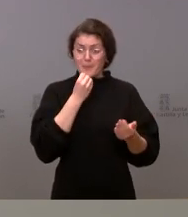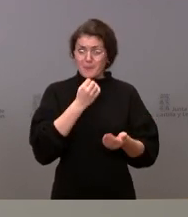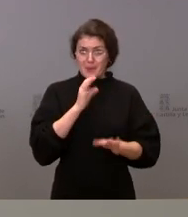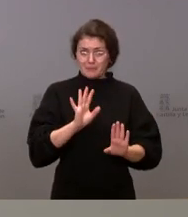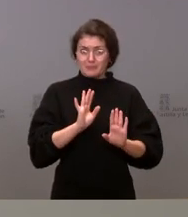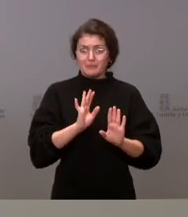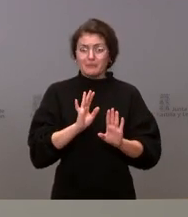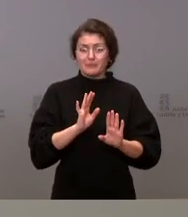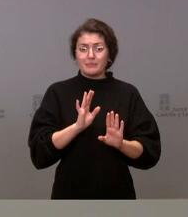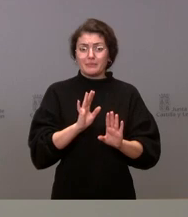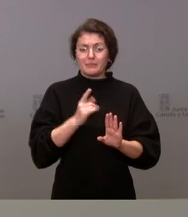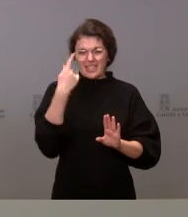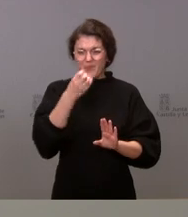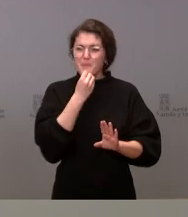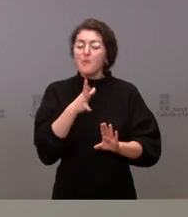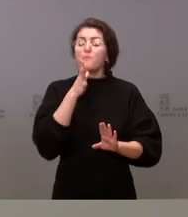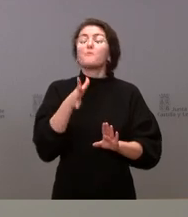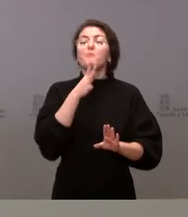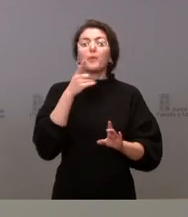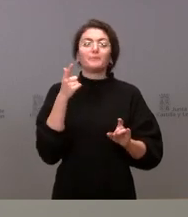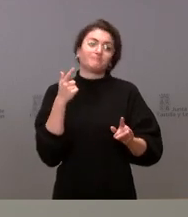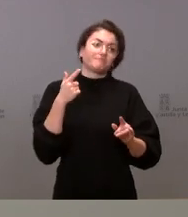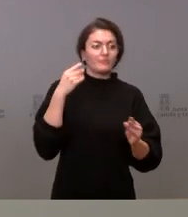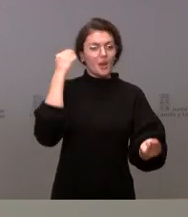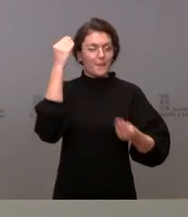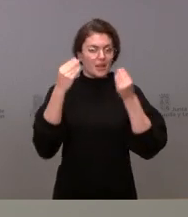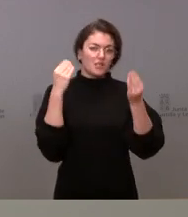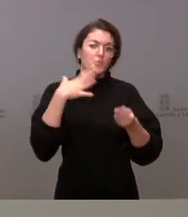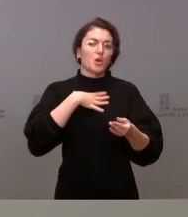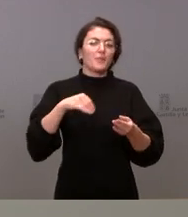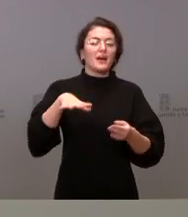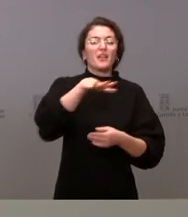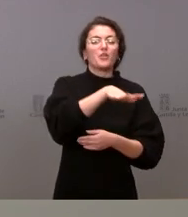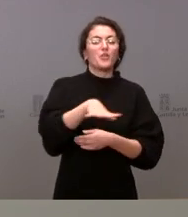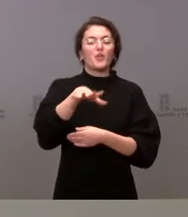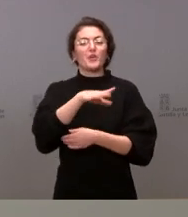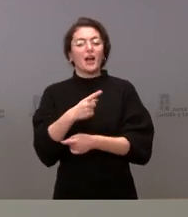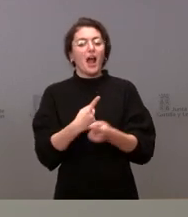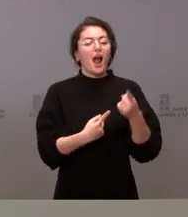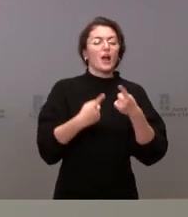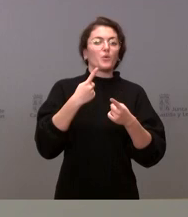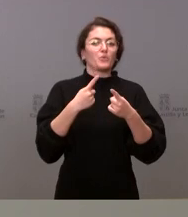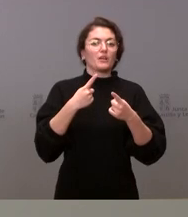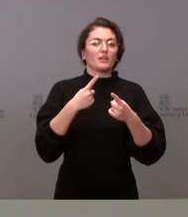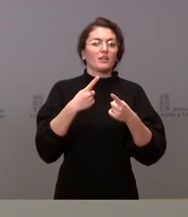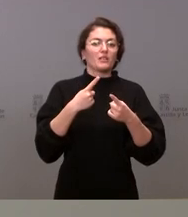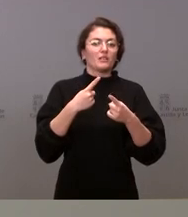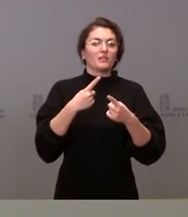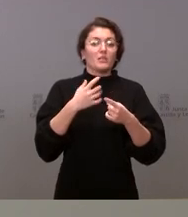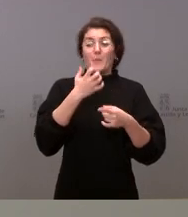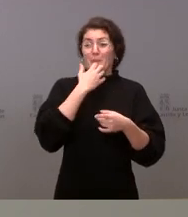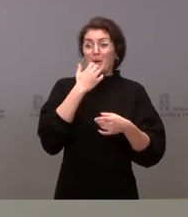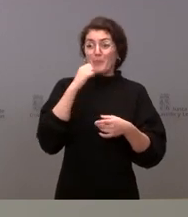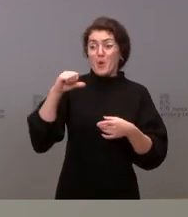nos planteamos que hay determinados sitios y es lo que necesitamos en el informe de servicios jurídicos que es la entrada en los